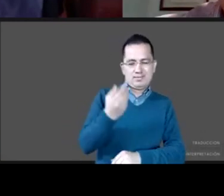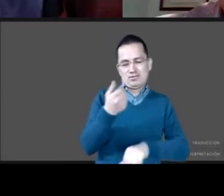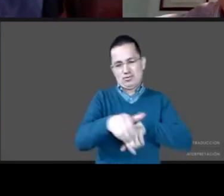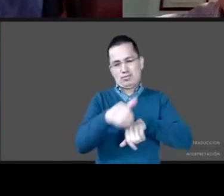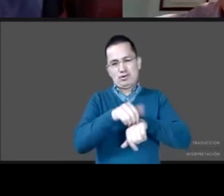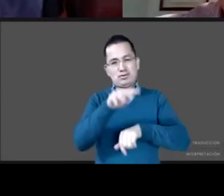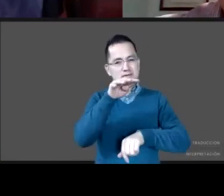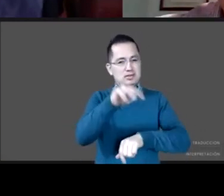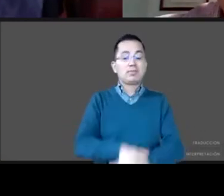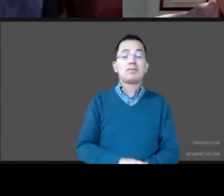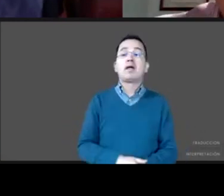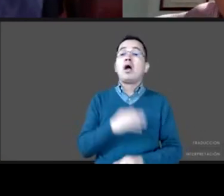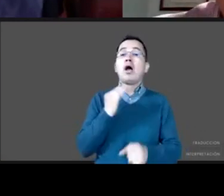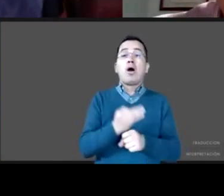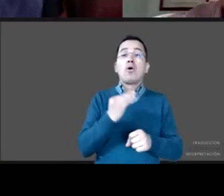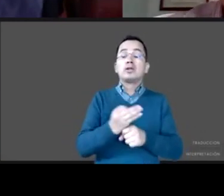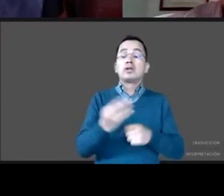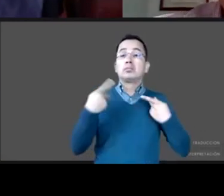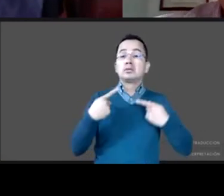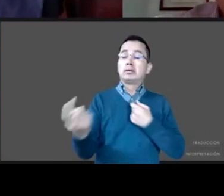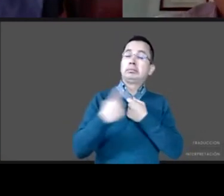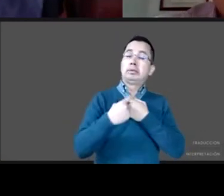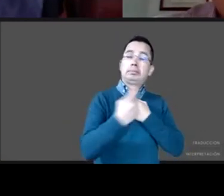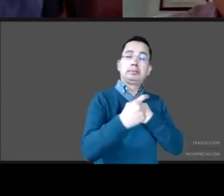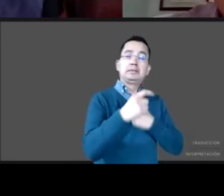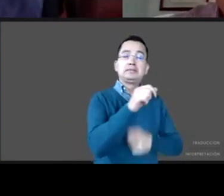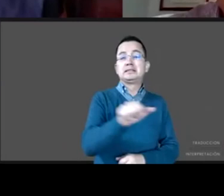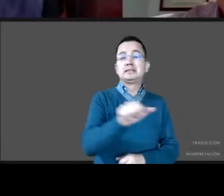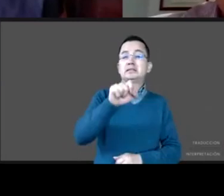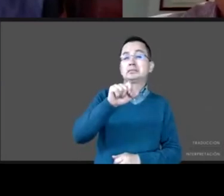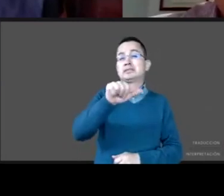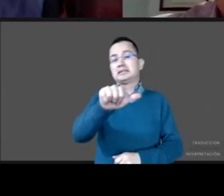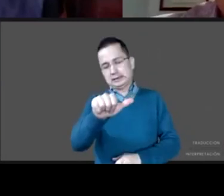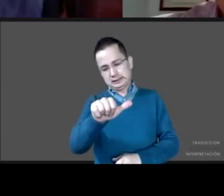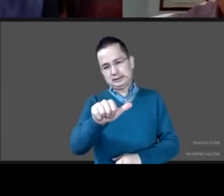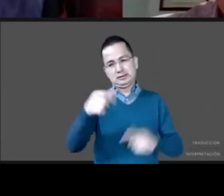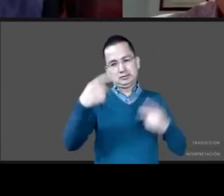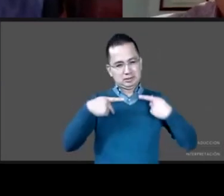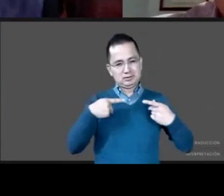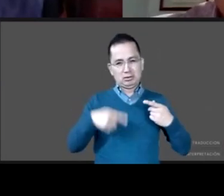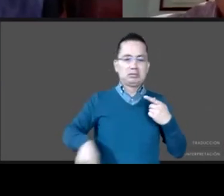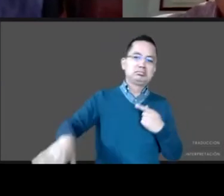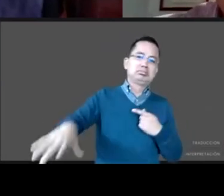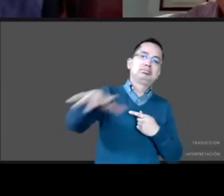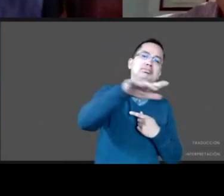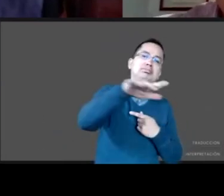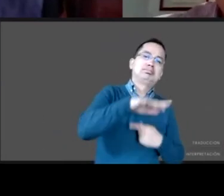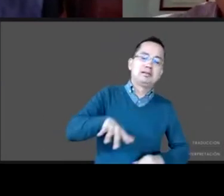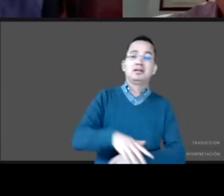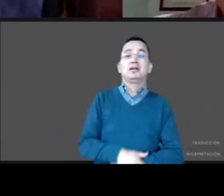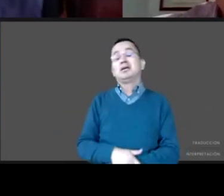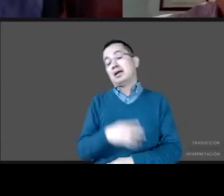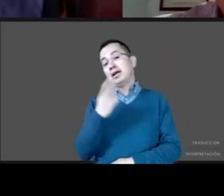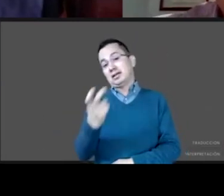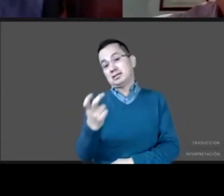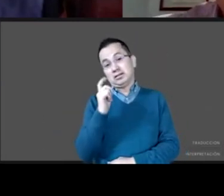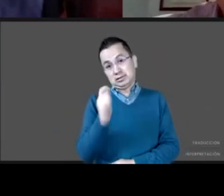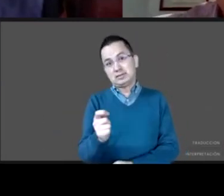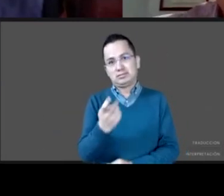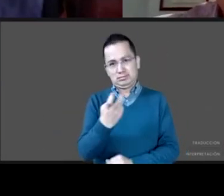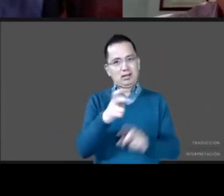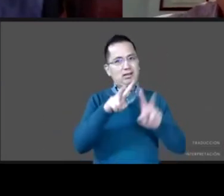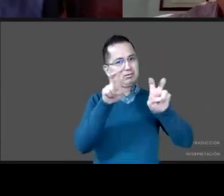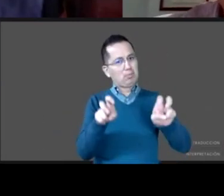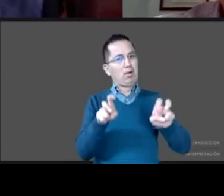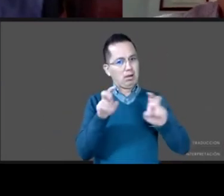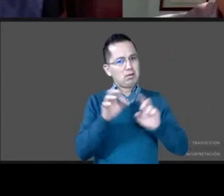participantes, más participantes, mujeres y hombres, del número que comenzó. Y eso quiere decir que el tema merece